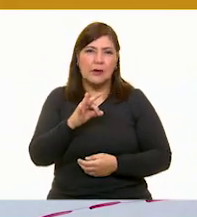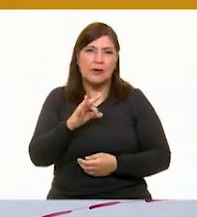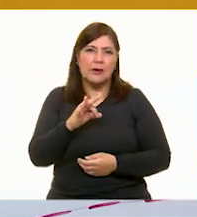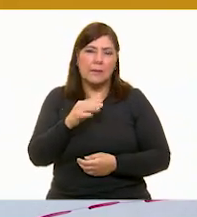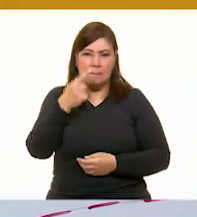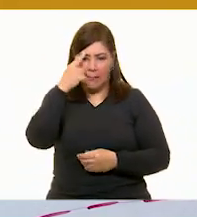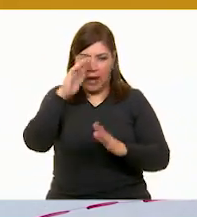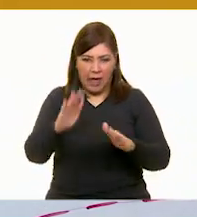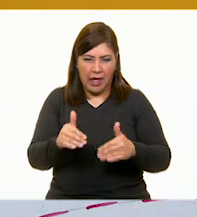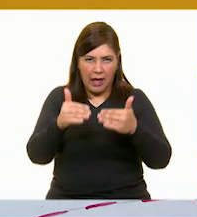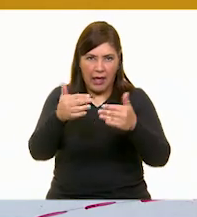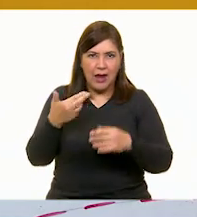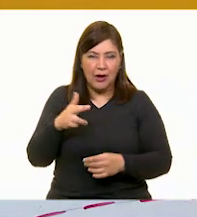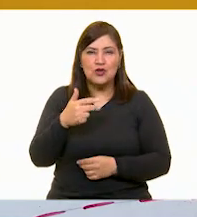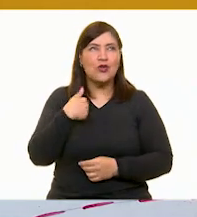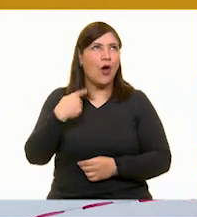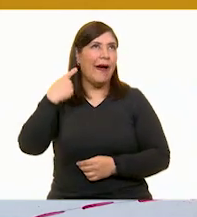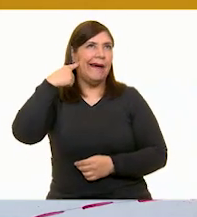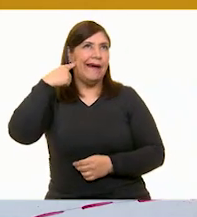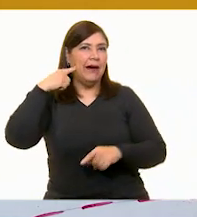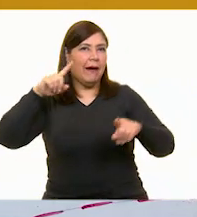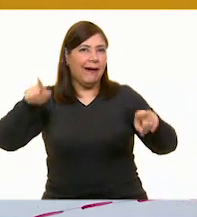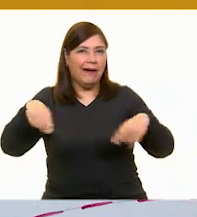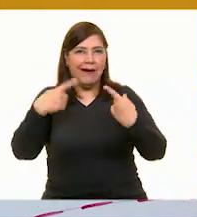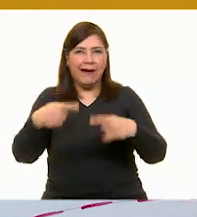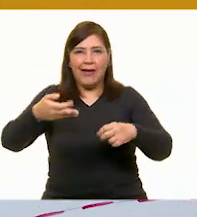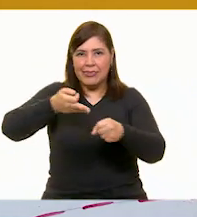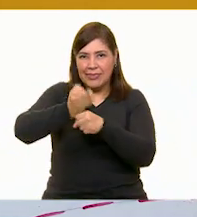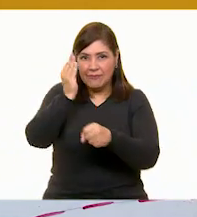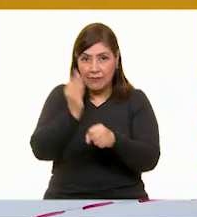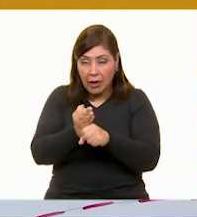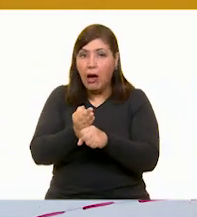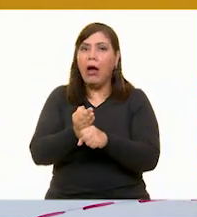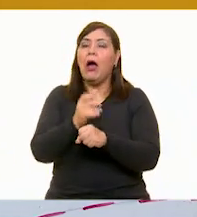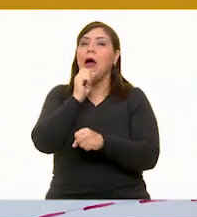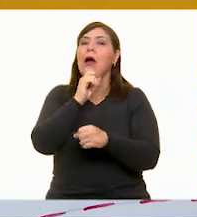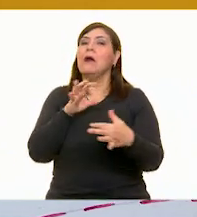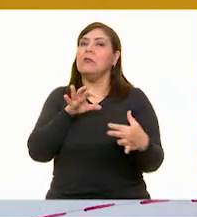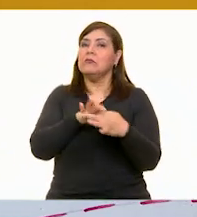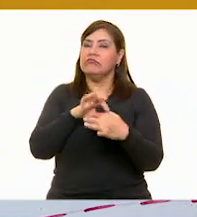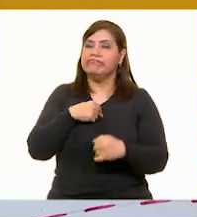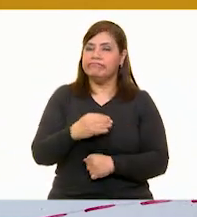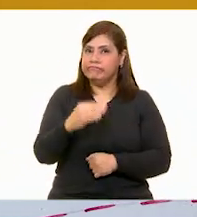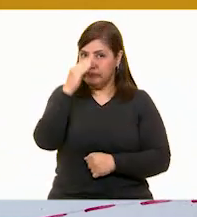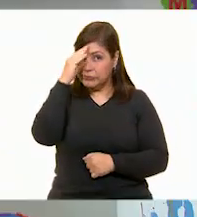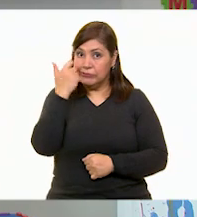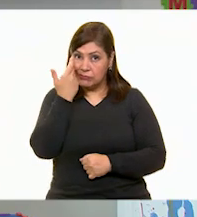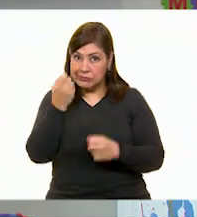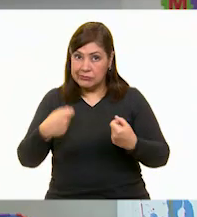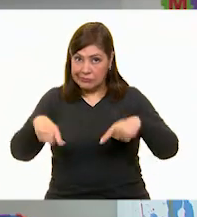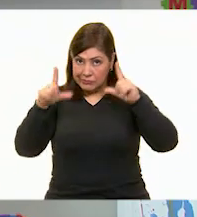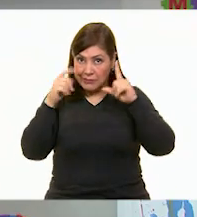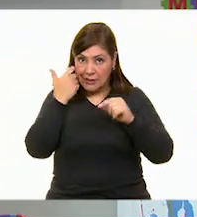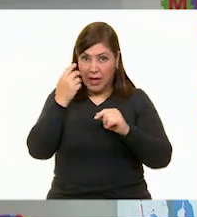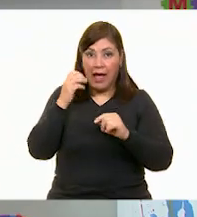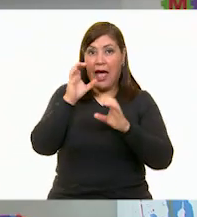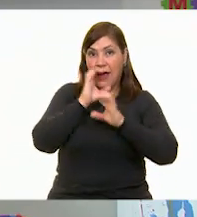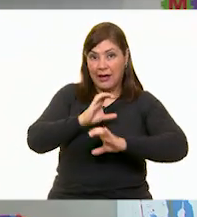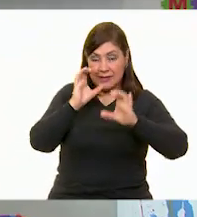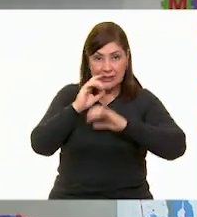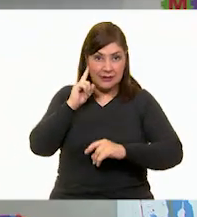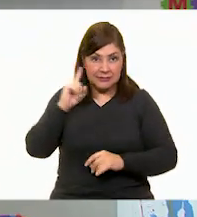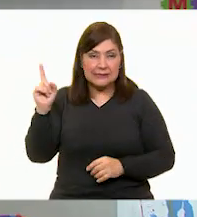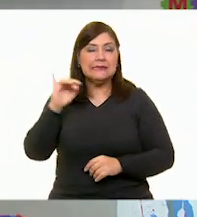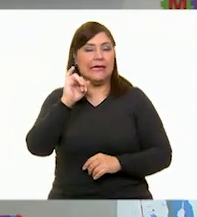escuché esta canción que además de divertida nos hace pensar que la quieren oír claro que sí Panchito vamos a